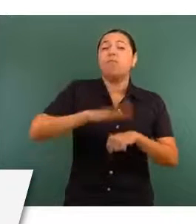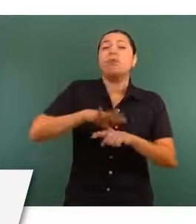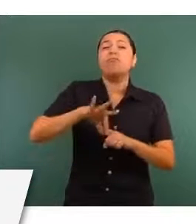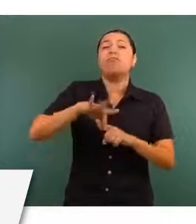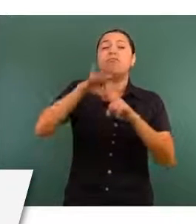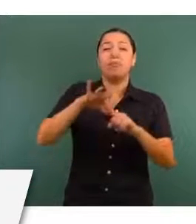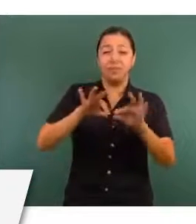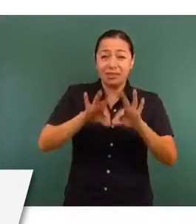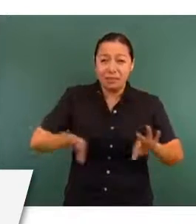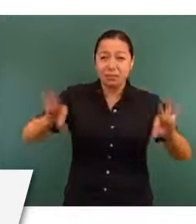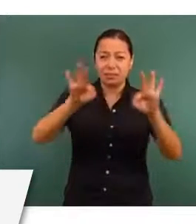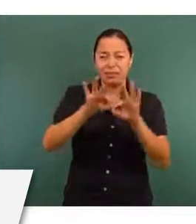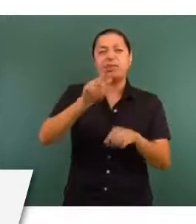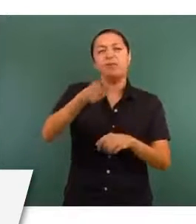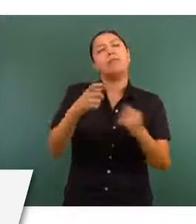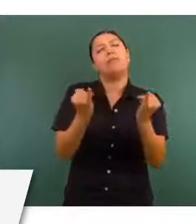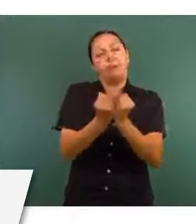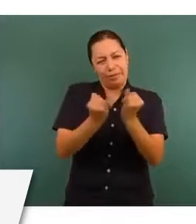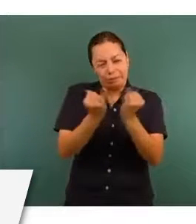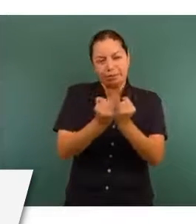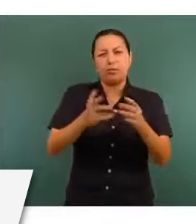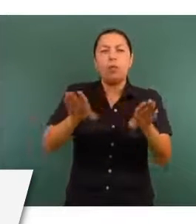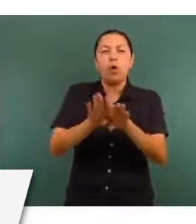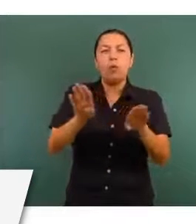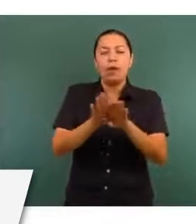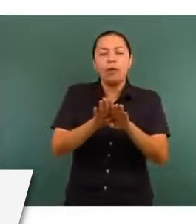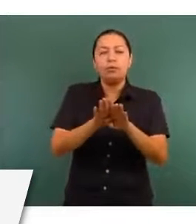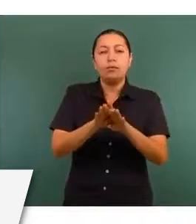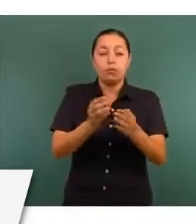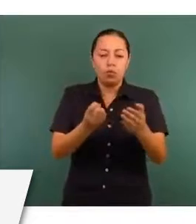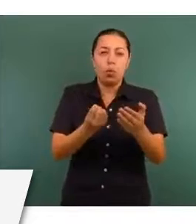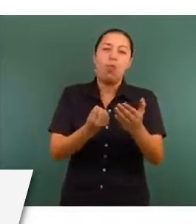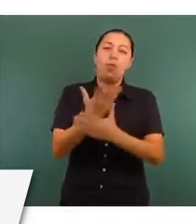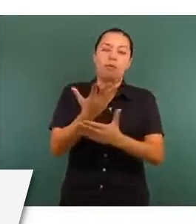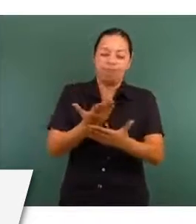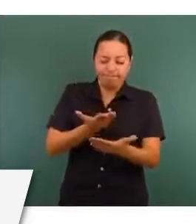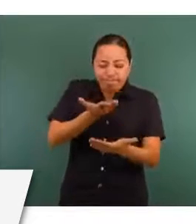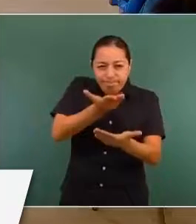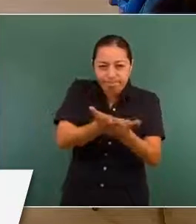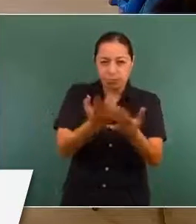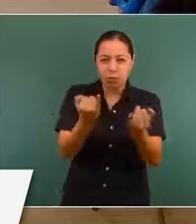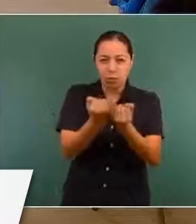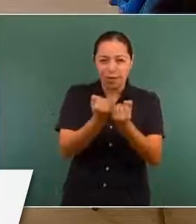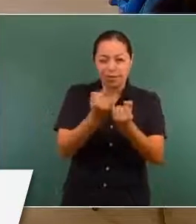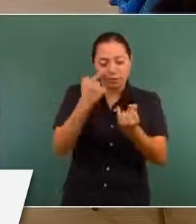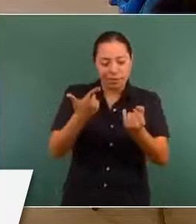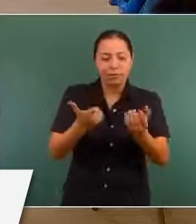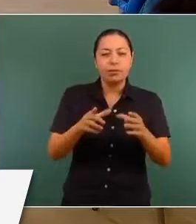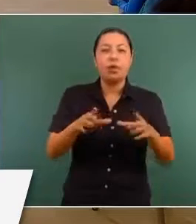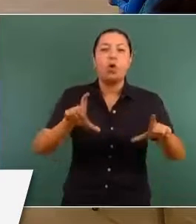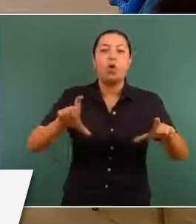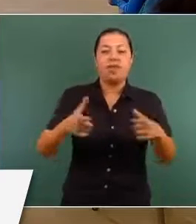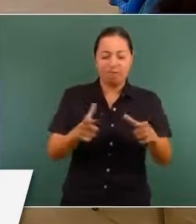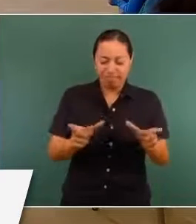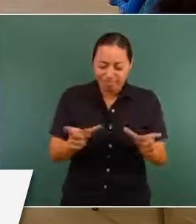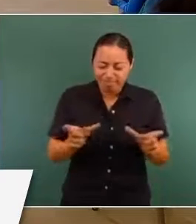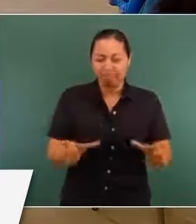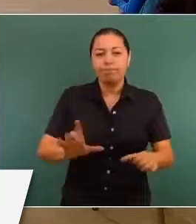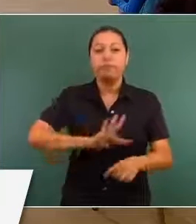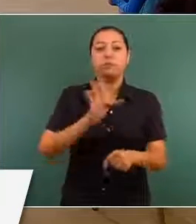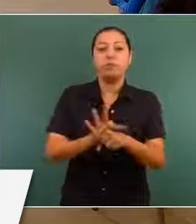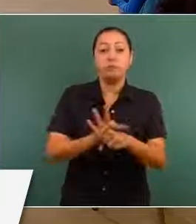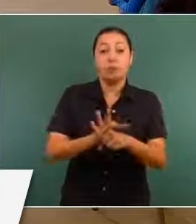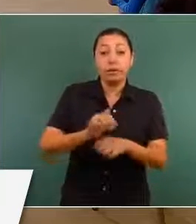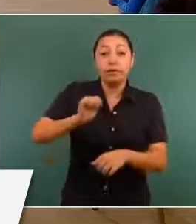la verdad y lo digo aquí abiertamente, ha sido la creación de la Mesa de Seguridad. Yo realmente la hemos aprovechado mucho porque nos